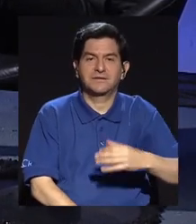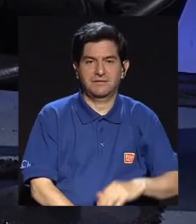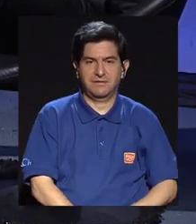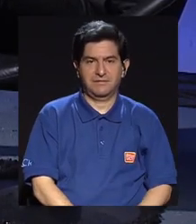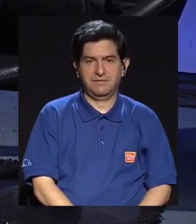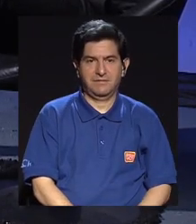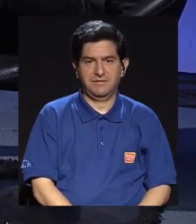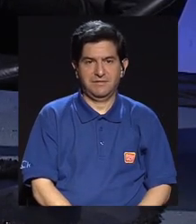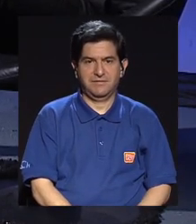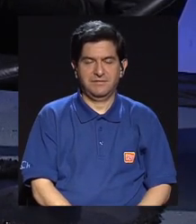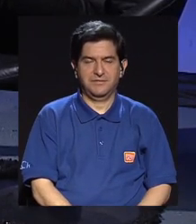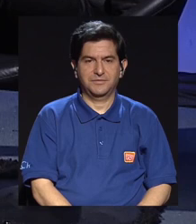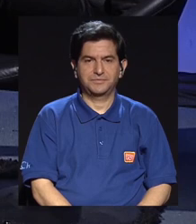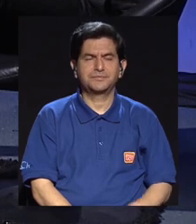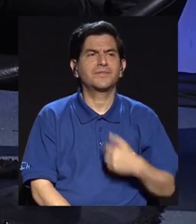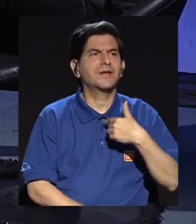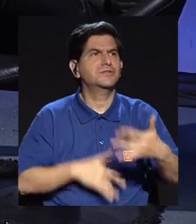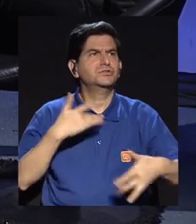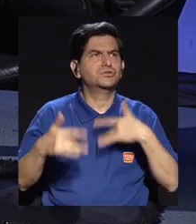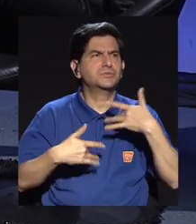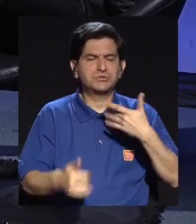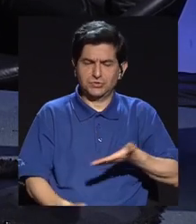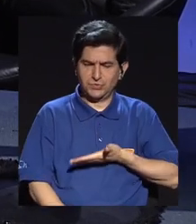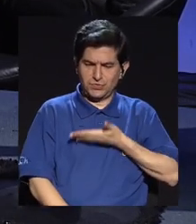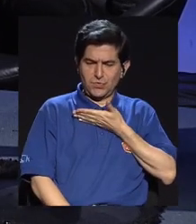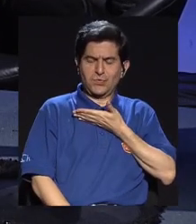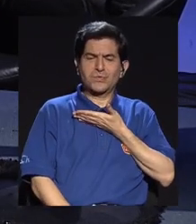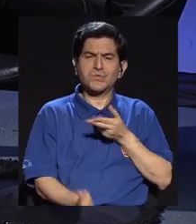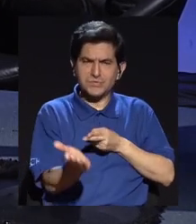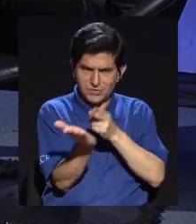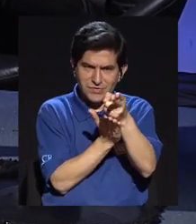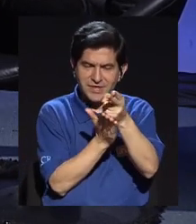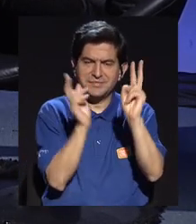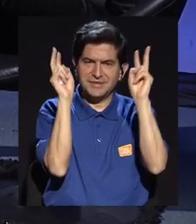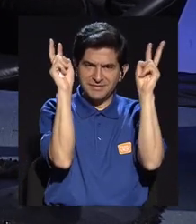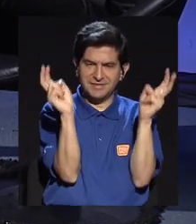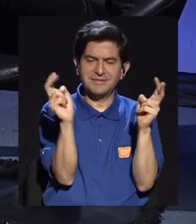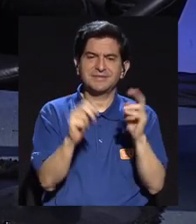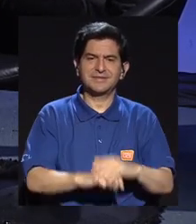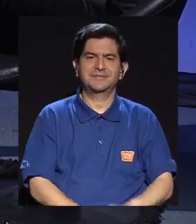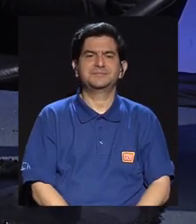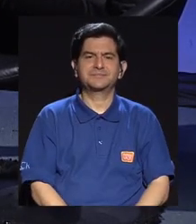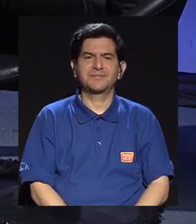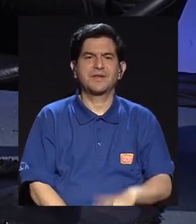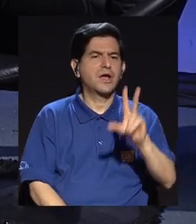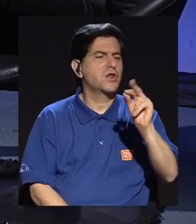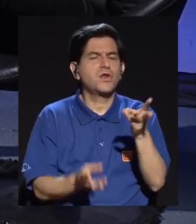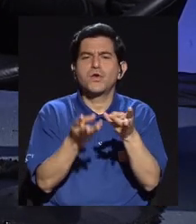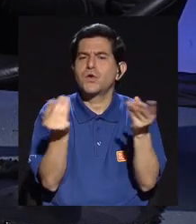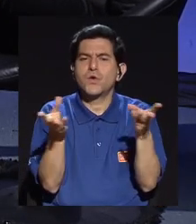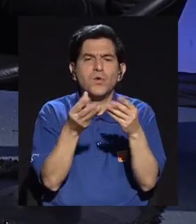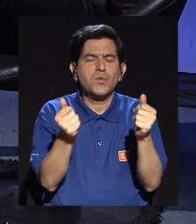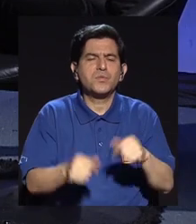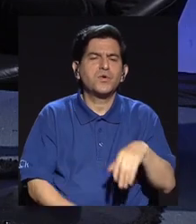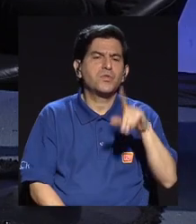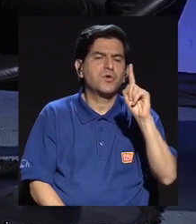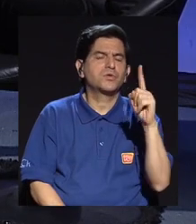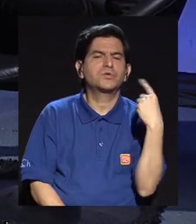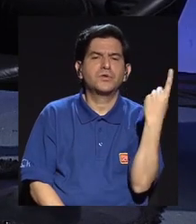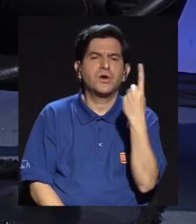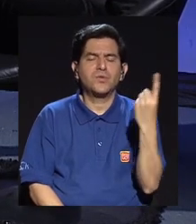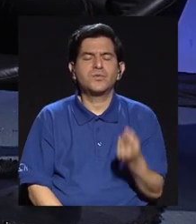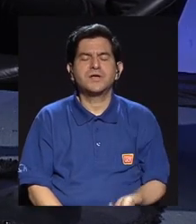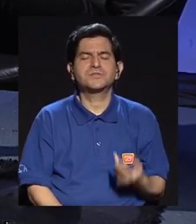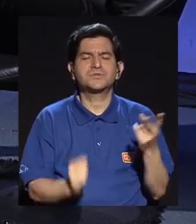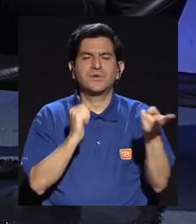nos, yo me siento muy orgulloso honestamente de este tema, porque no es un producto que fue una nota,